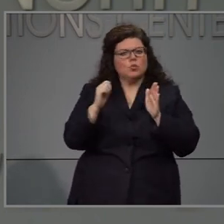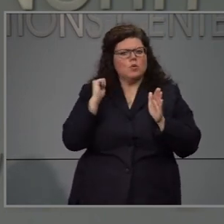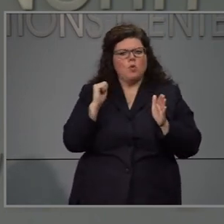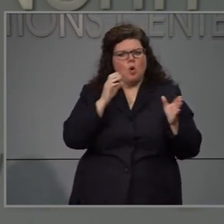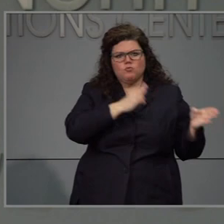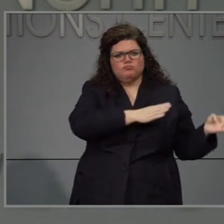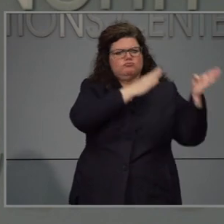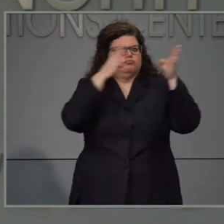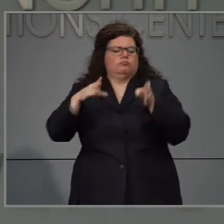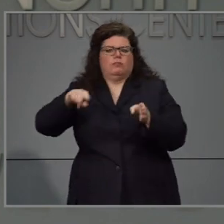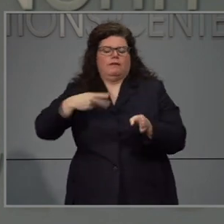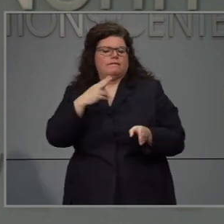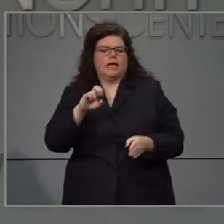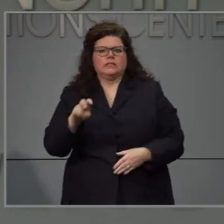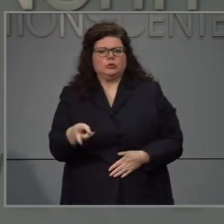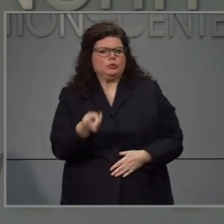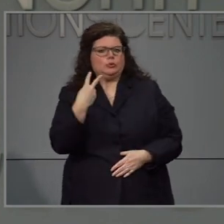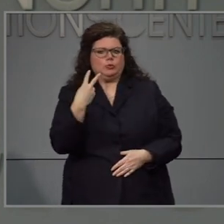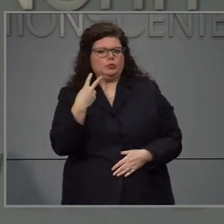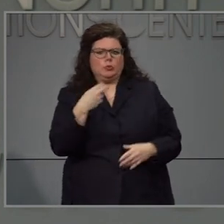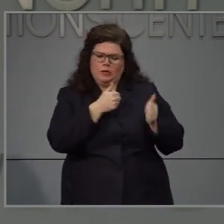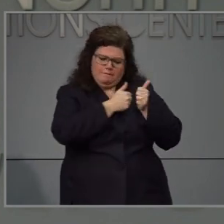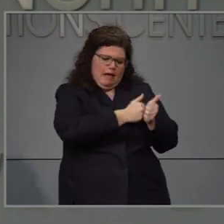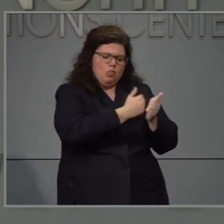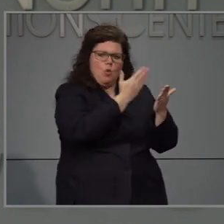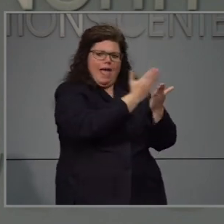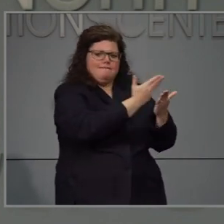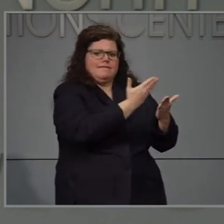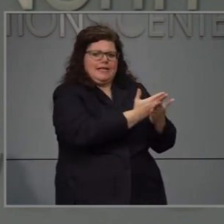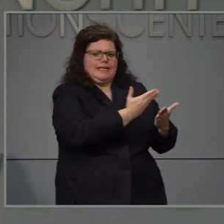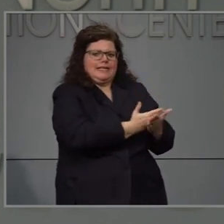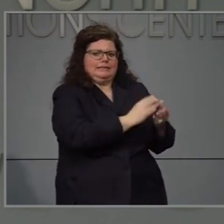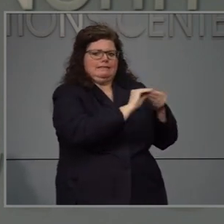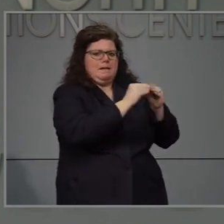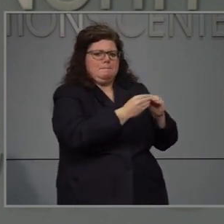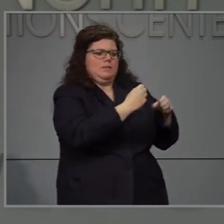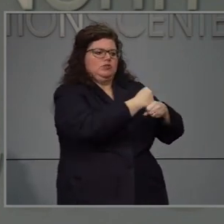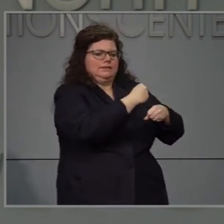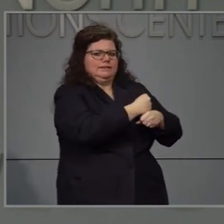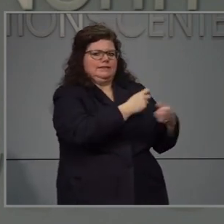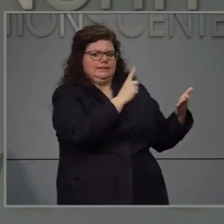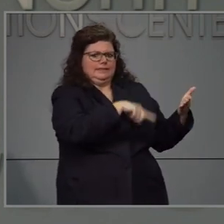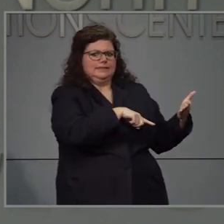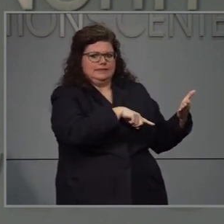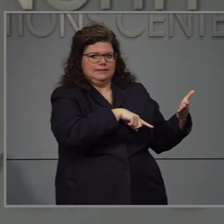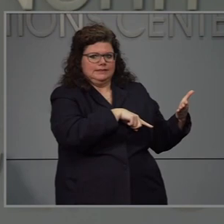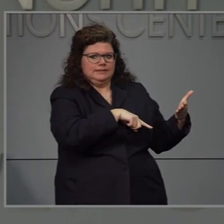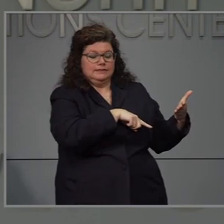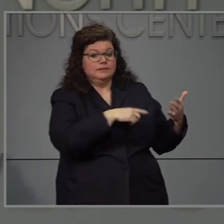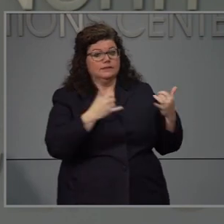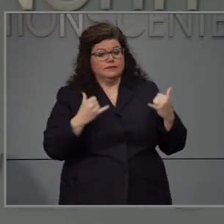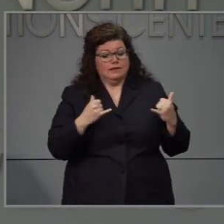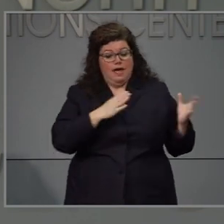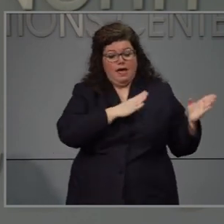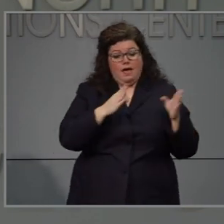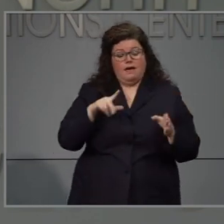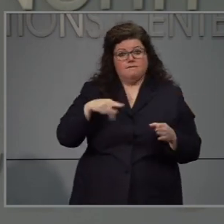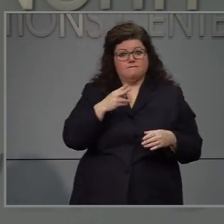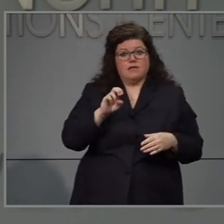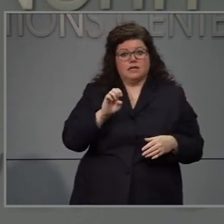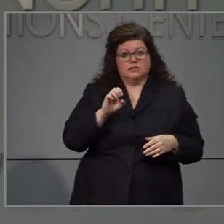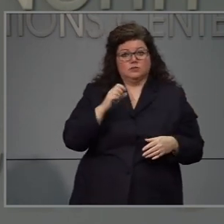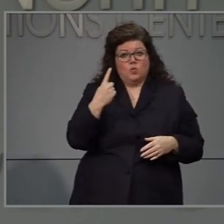no tenemos que pasar a la fase dos porque la evidencia nos dirá lo contrario. Yo creo que este es el movimiento